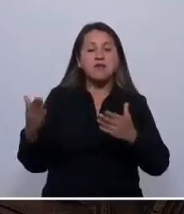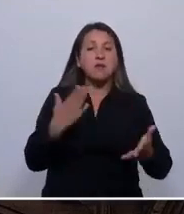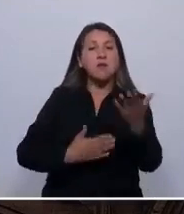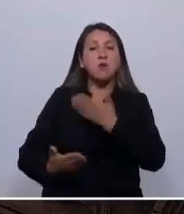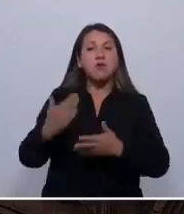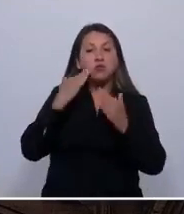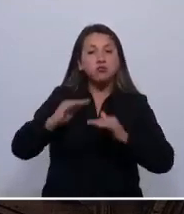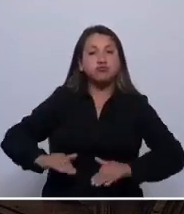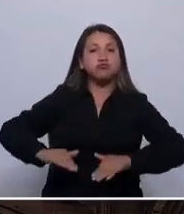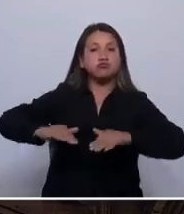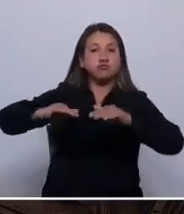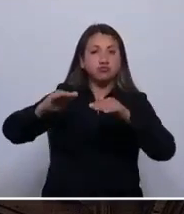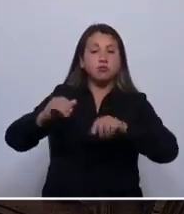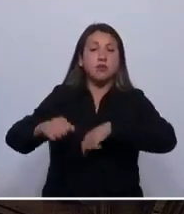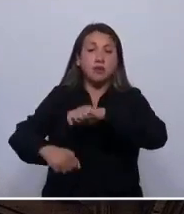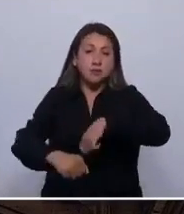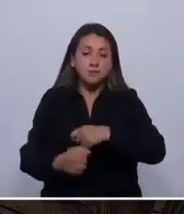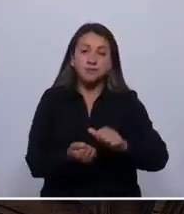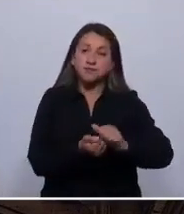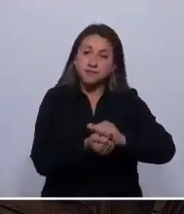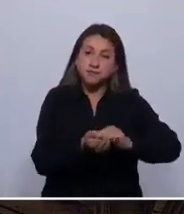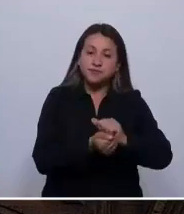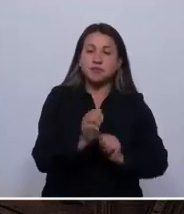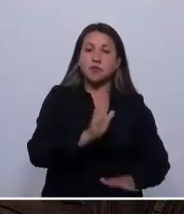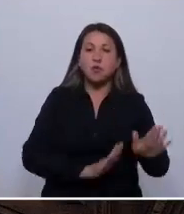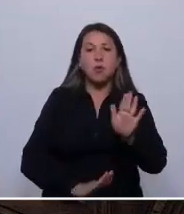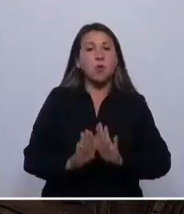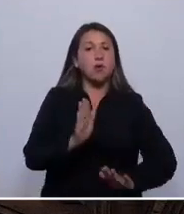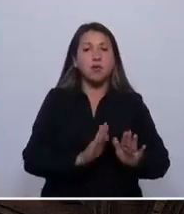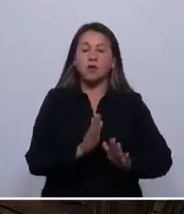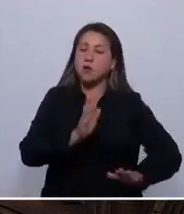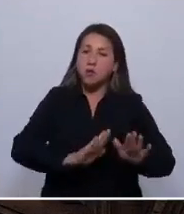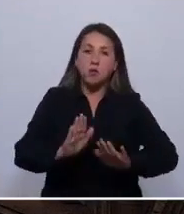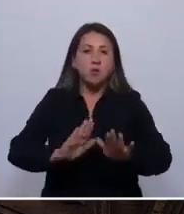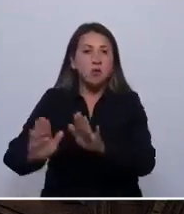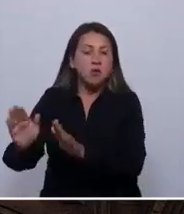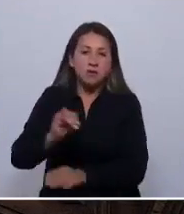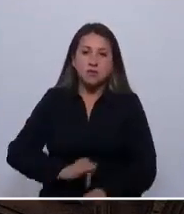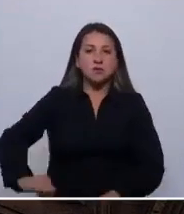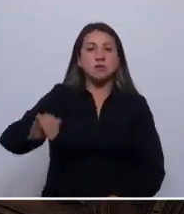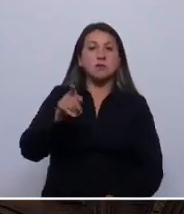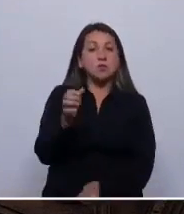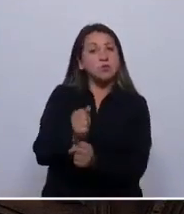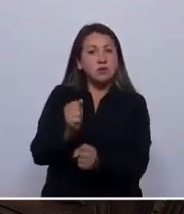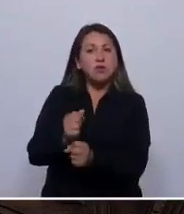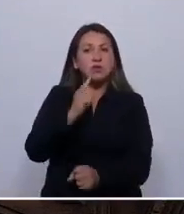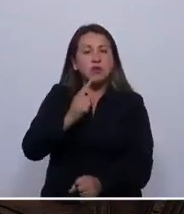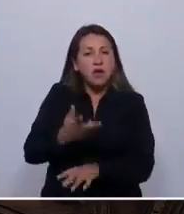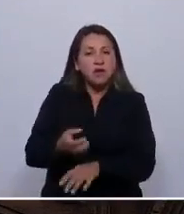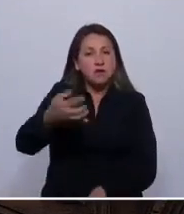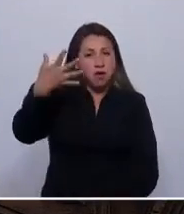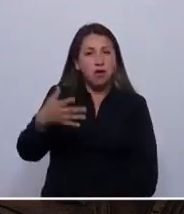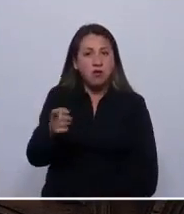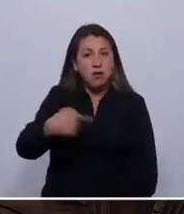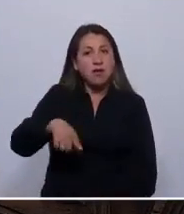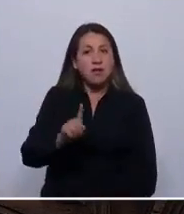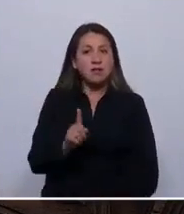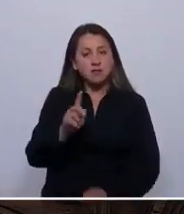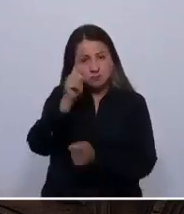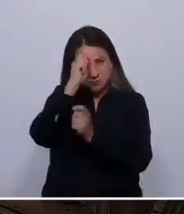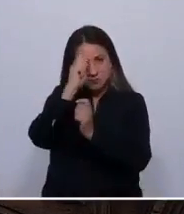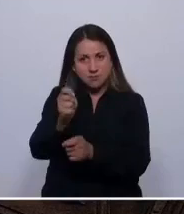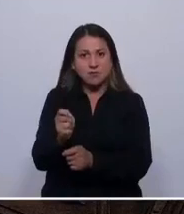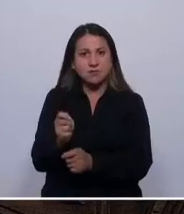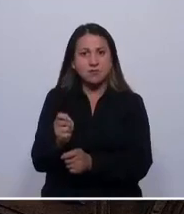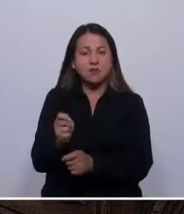infancia, a la que cocina, lava, cuida y no deja de cuidar. Porque tu trabajo tiene valor y eso lo vamos a reconocer